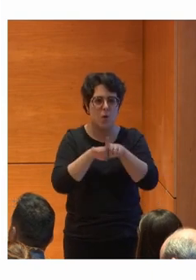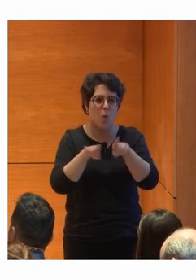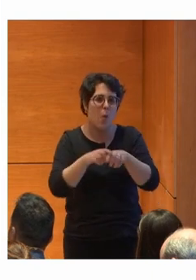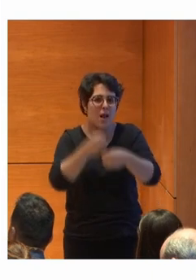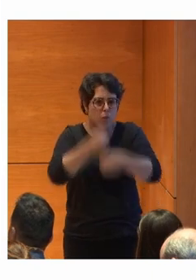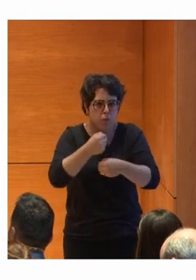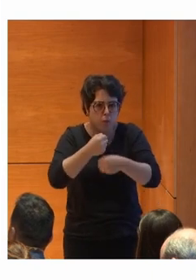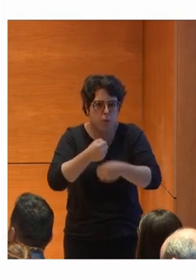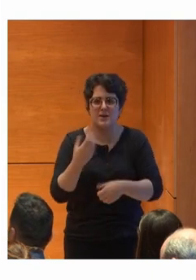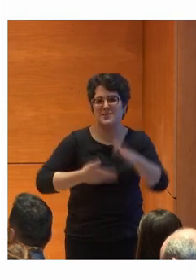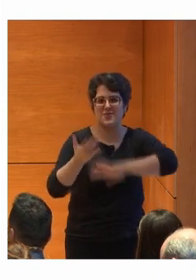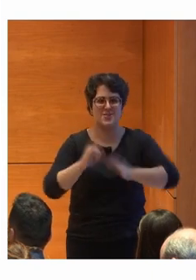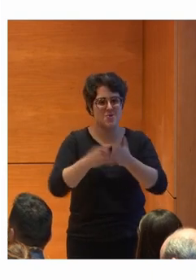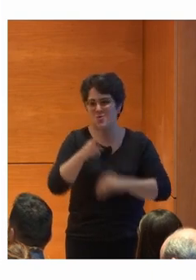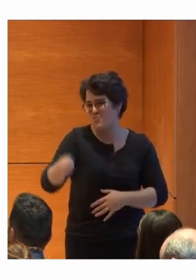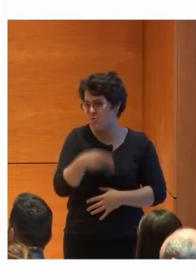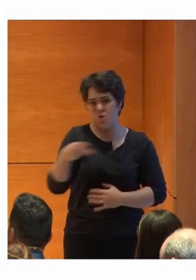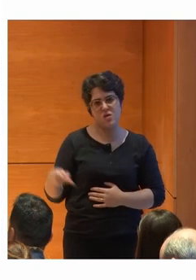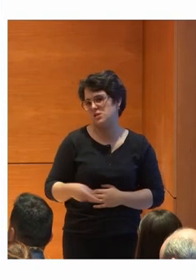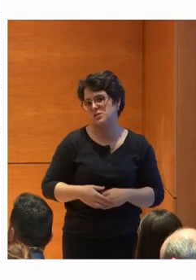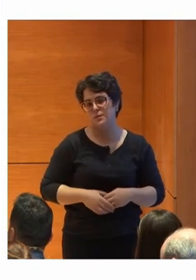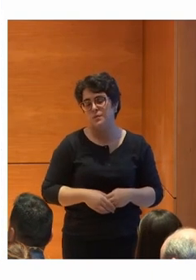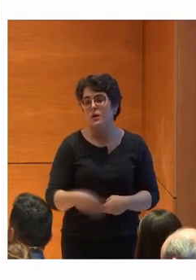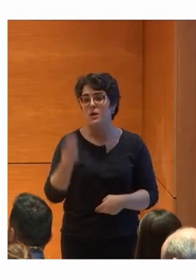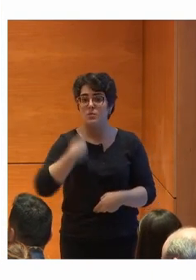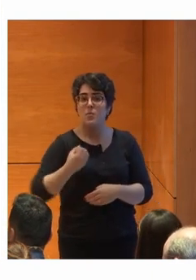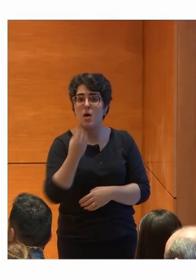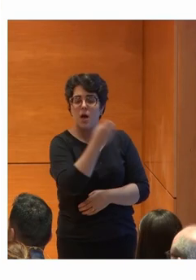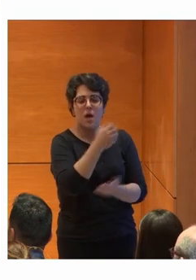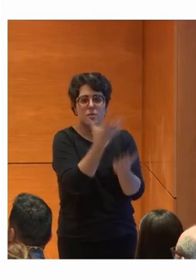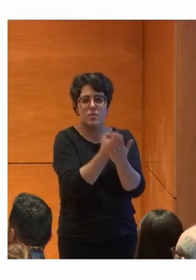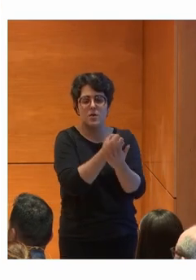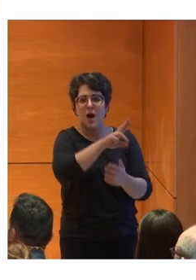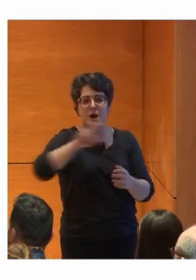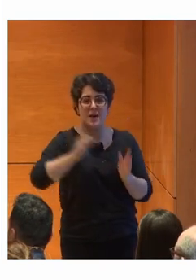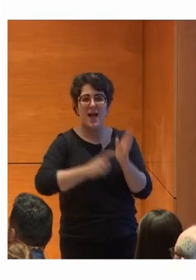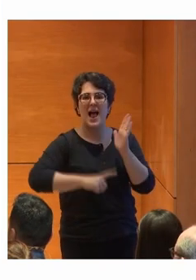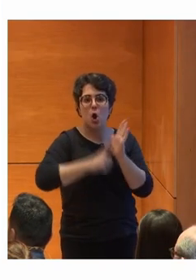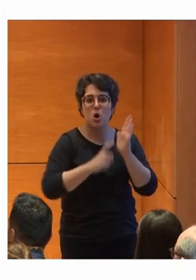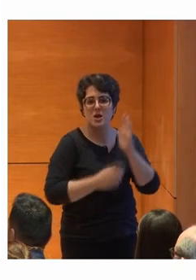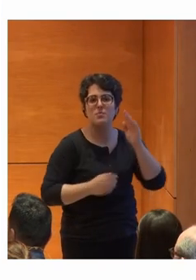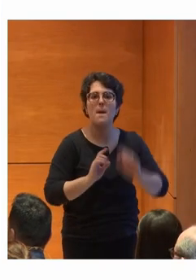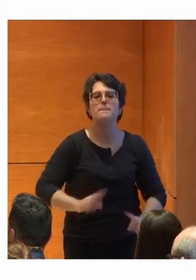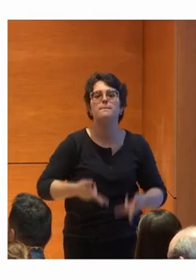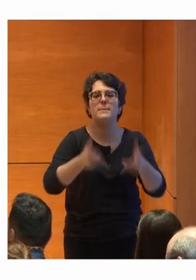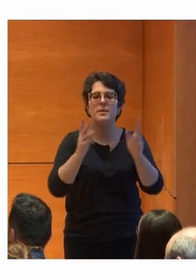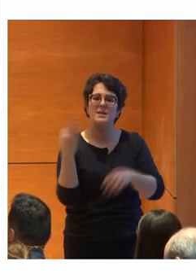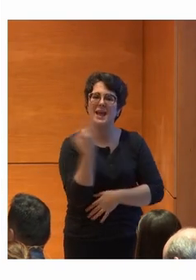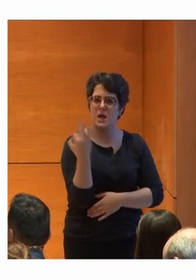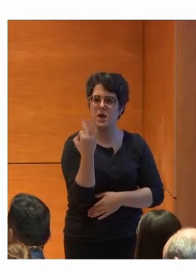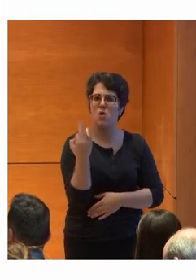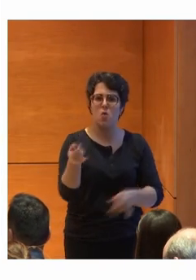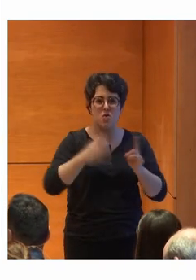evidentemente no es la solución. Al instalar la app, el algoritmo de Unfear permite personalizar los ruidos